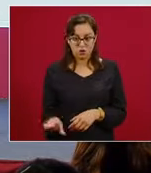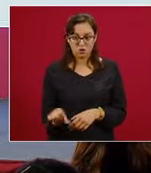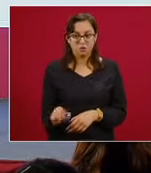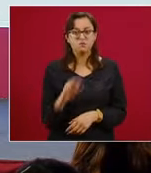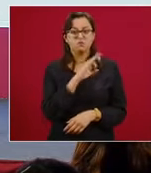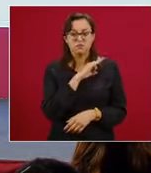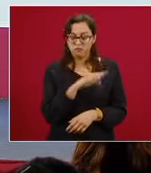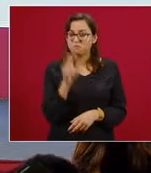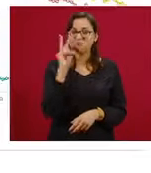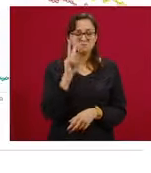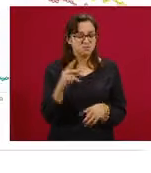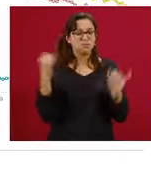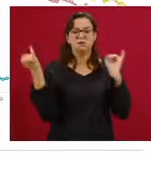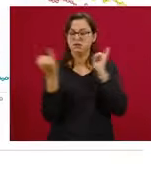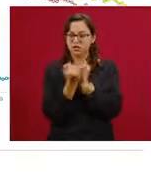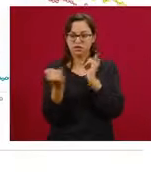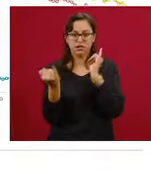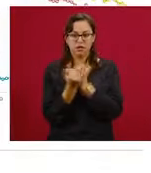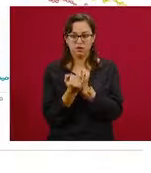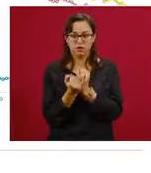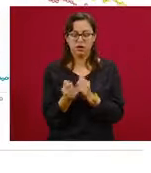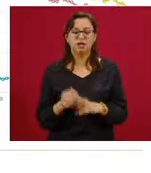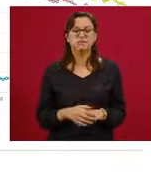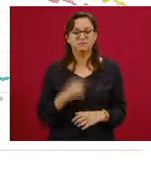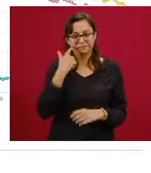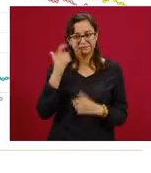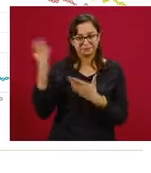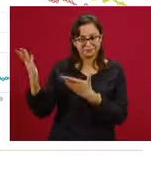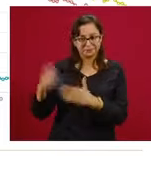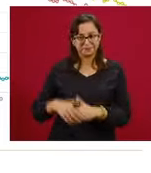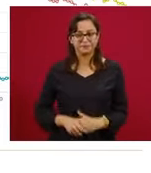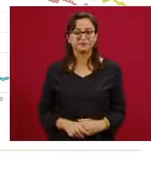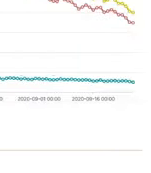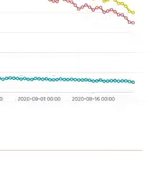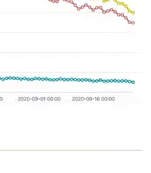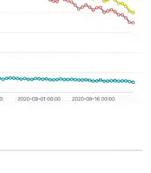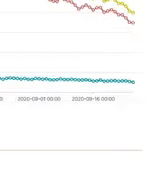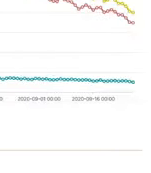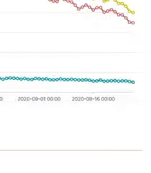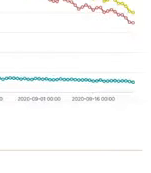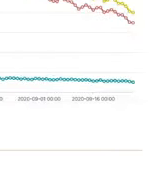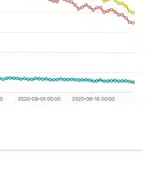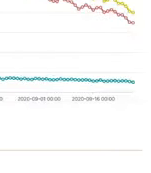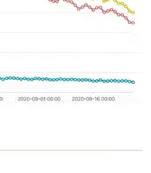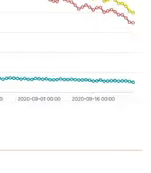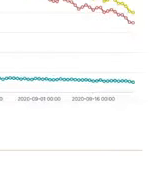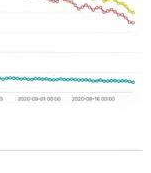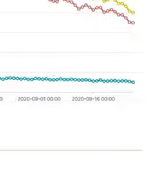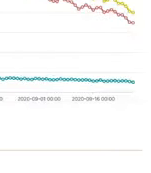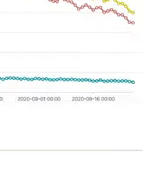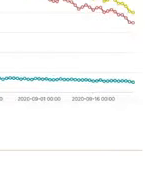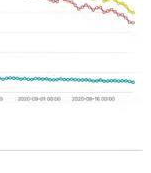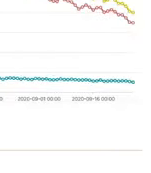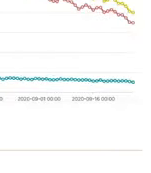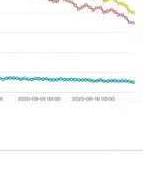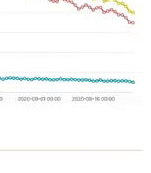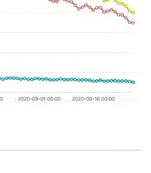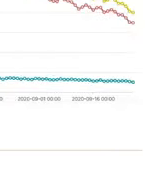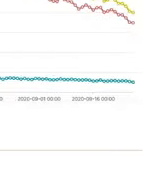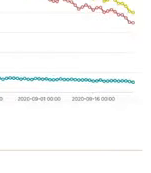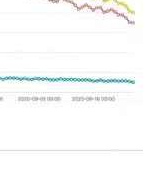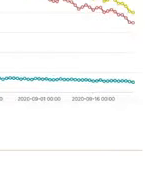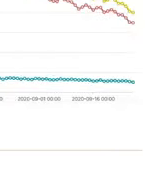vemos es lo mismo, llegamos a primero de agosto y es donde empezó a descender la hospitalización.